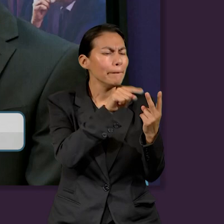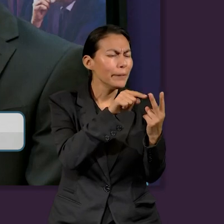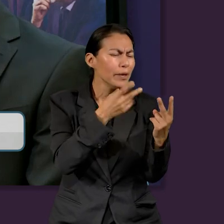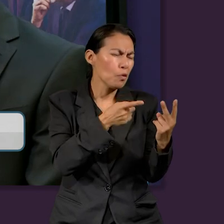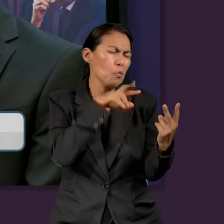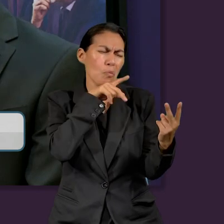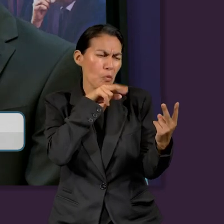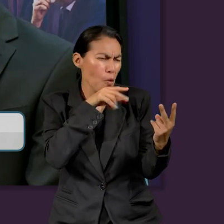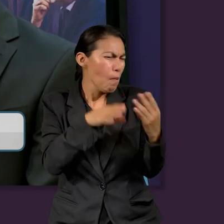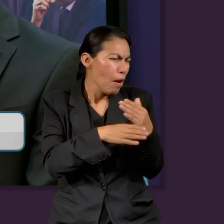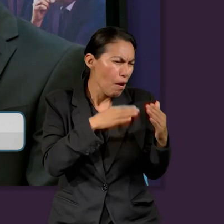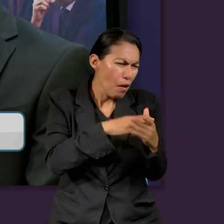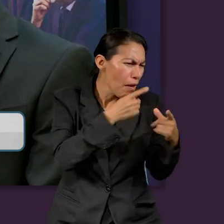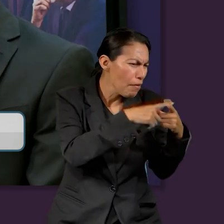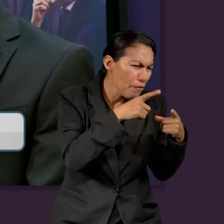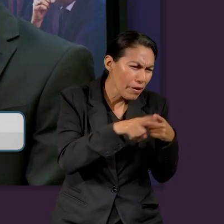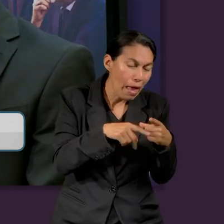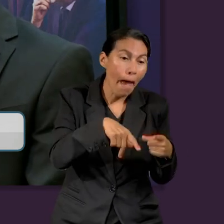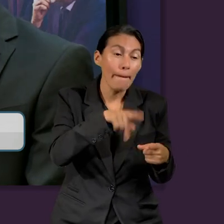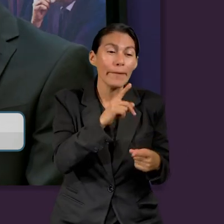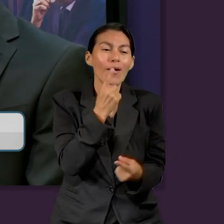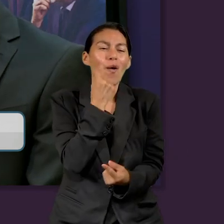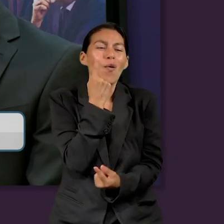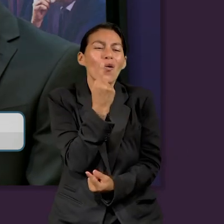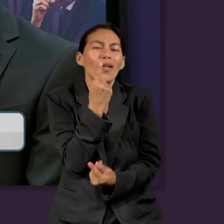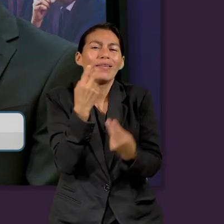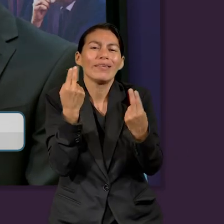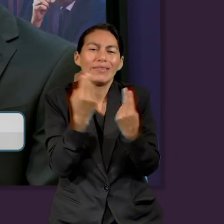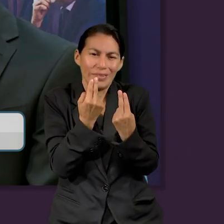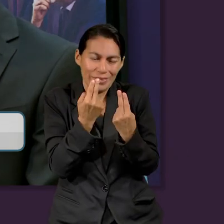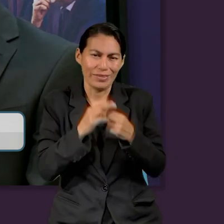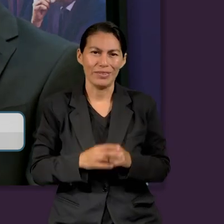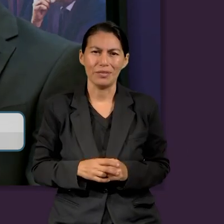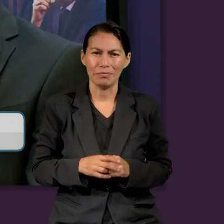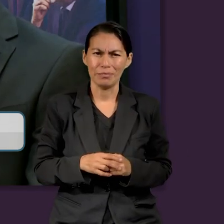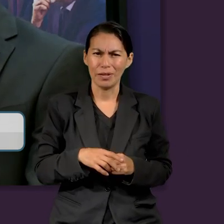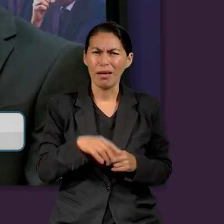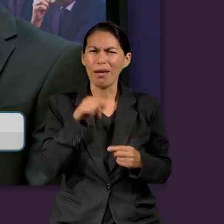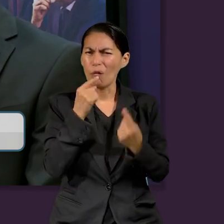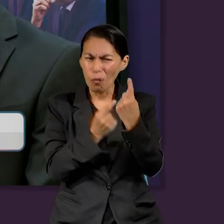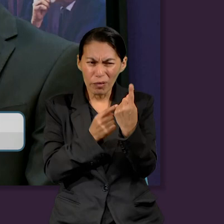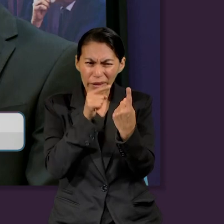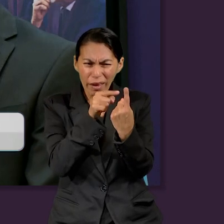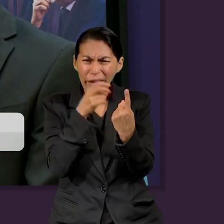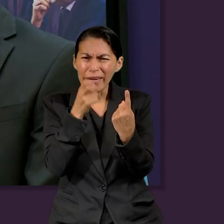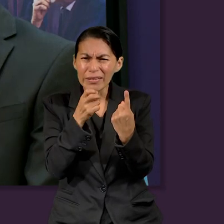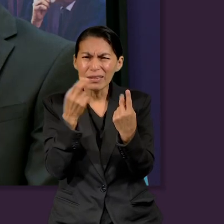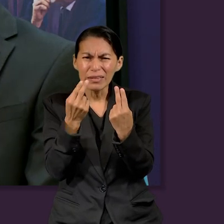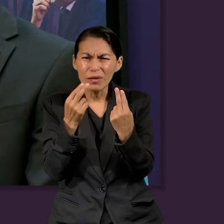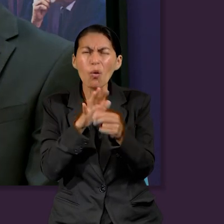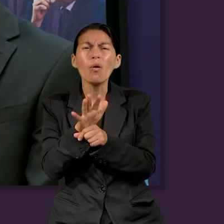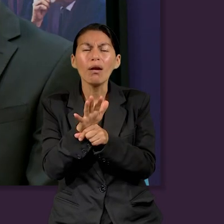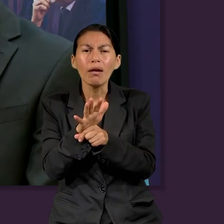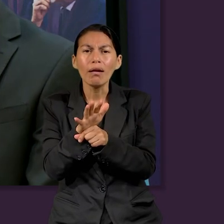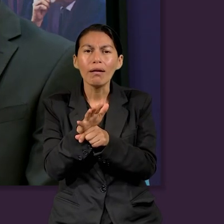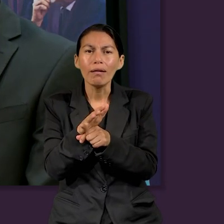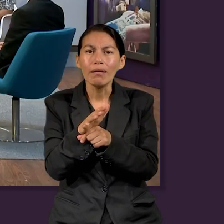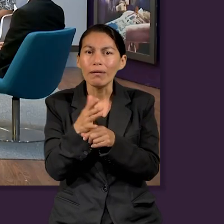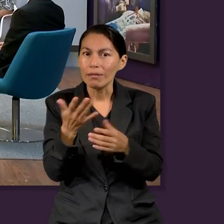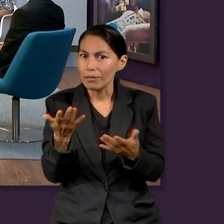por demasiadas cosas, pero solo una cosa es necesaria. Realmente, ¿cuál es esa cosa que necesitamos?